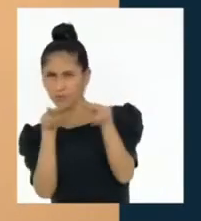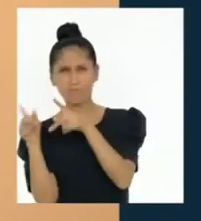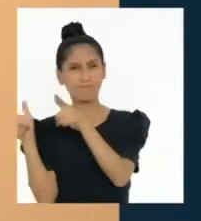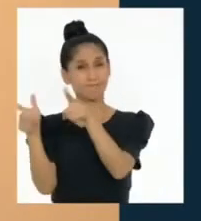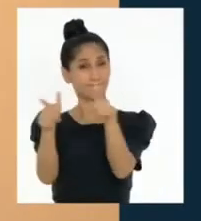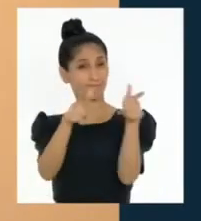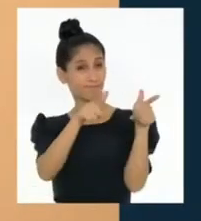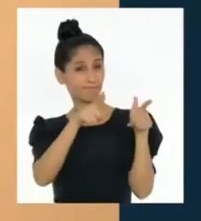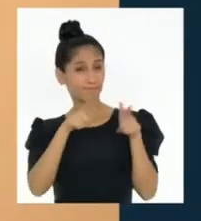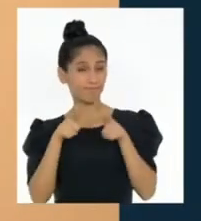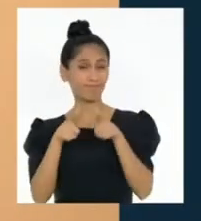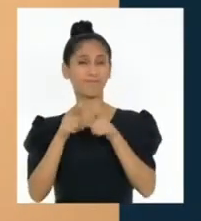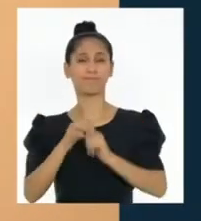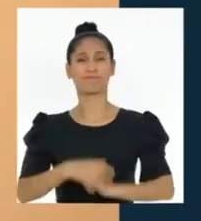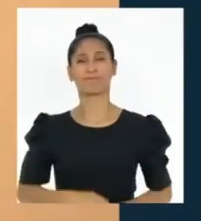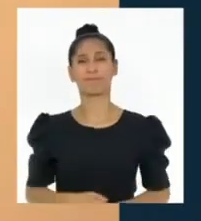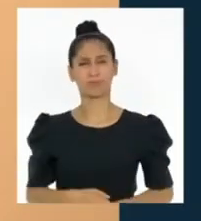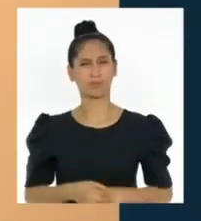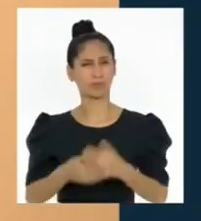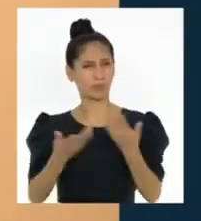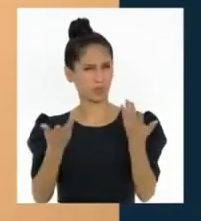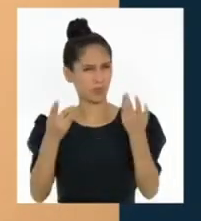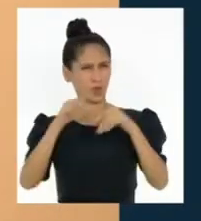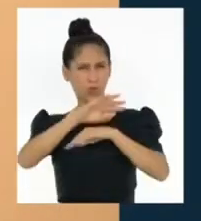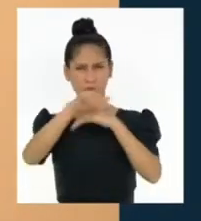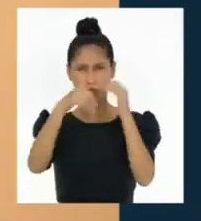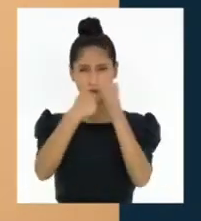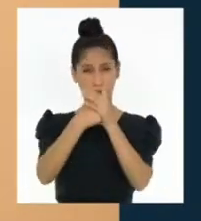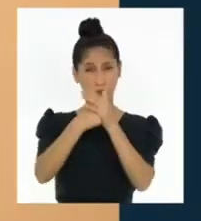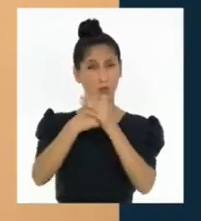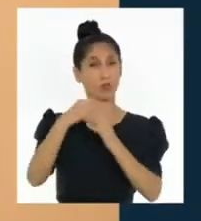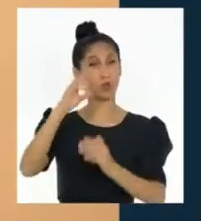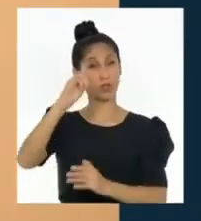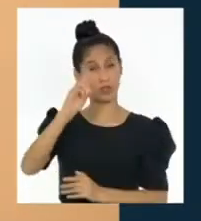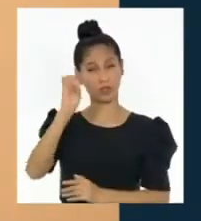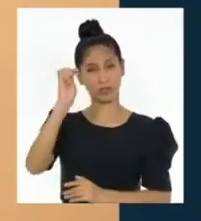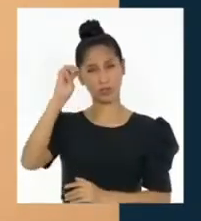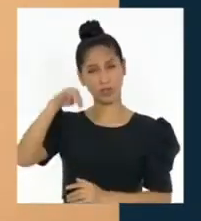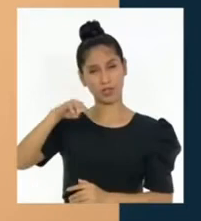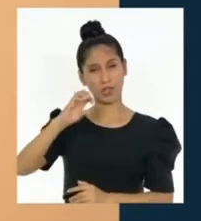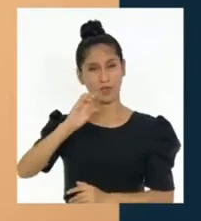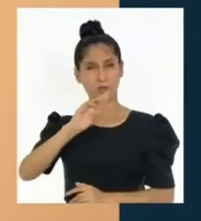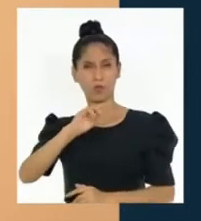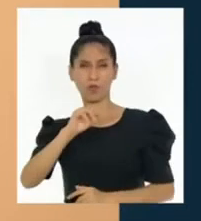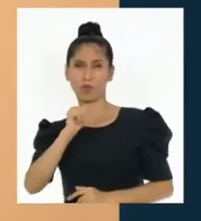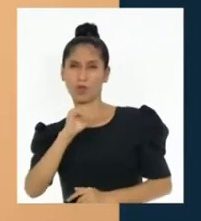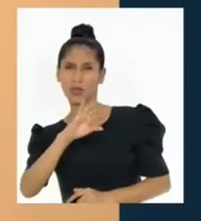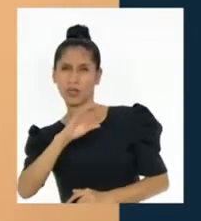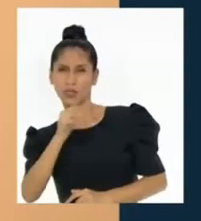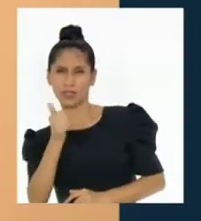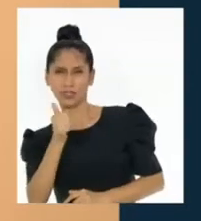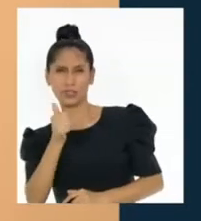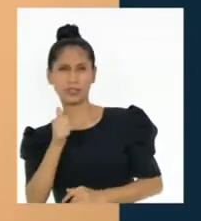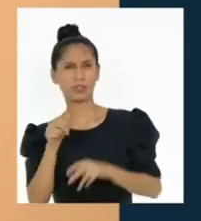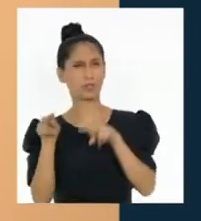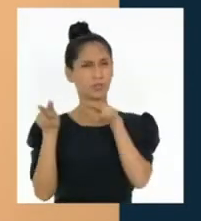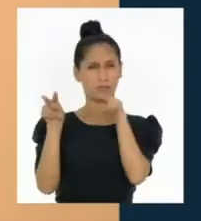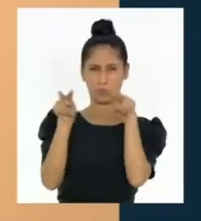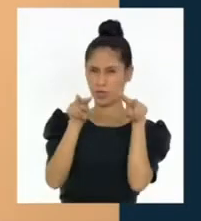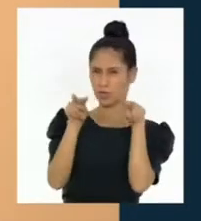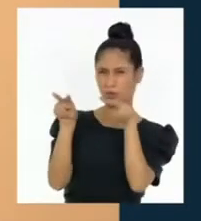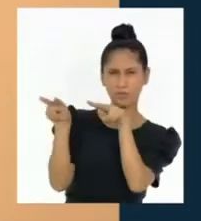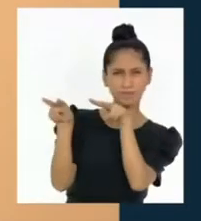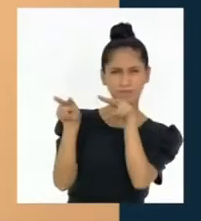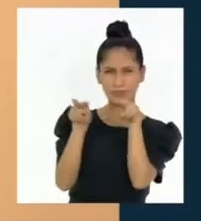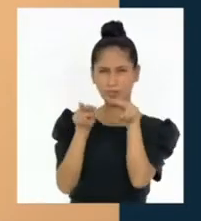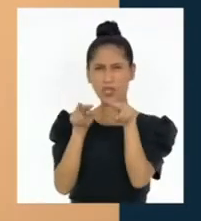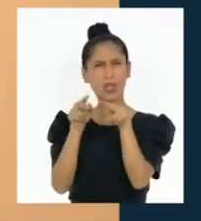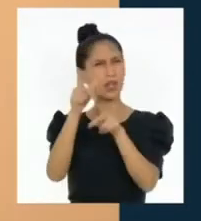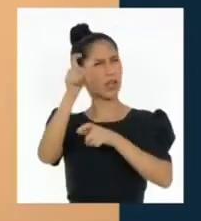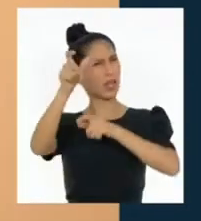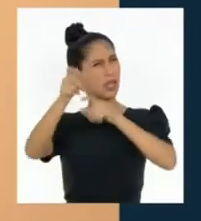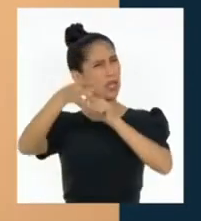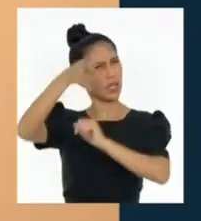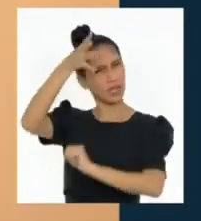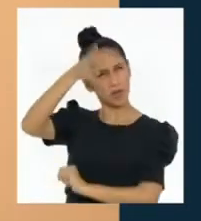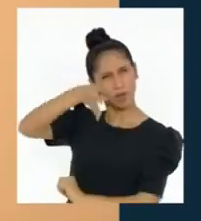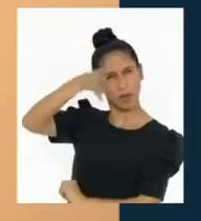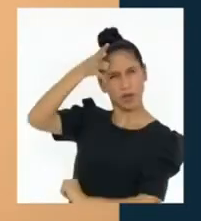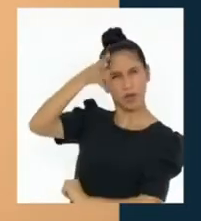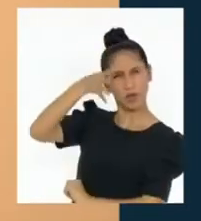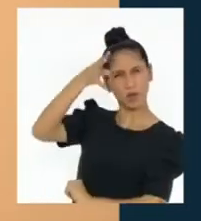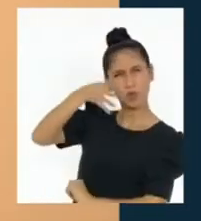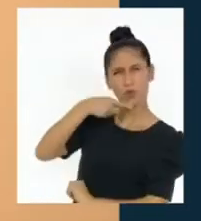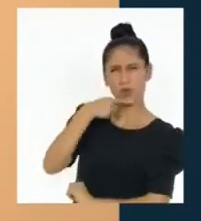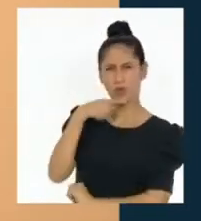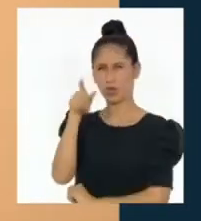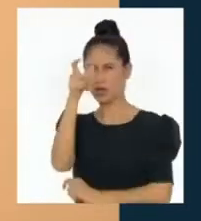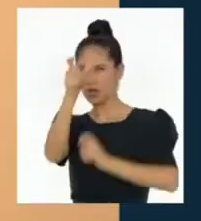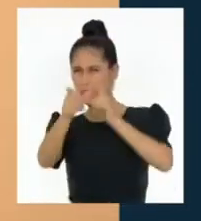gobierno que se construye representando lo que la sociedad aspira. Podemos decir que es